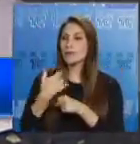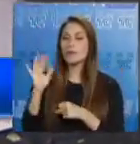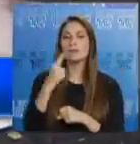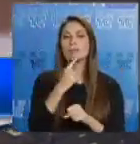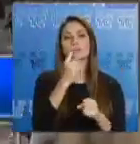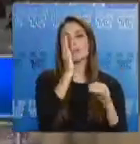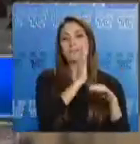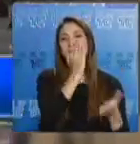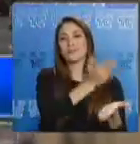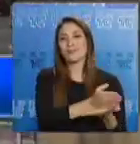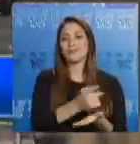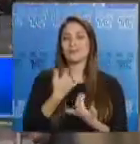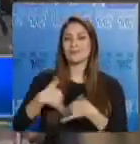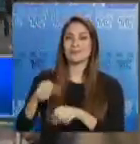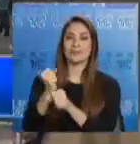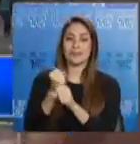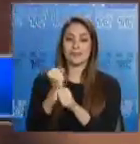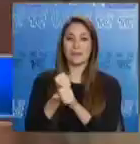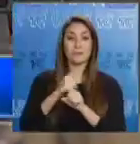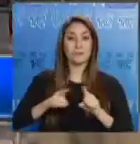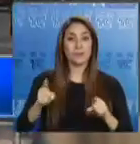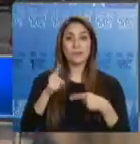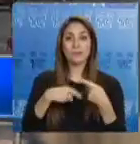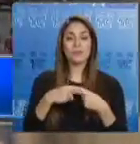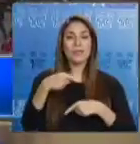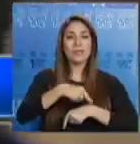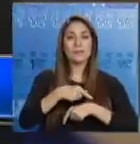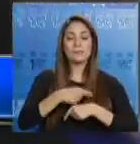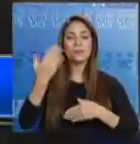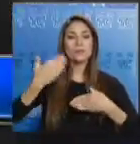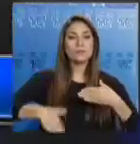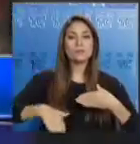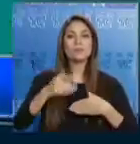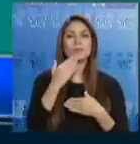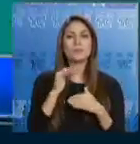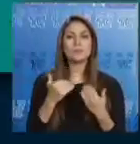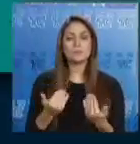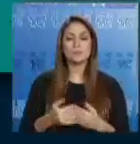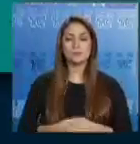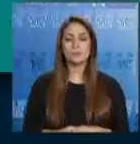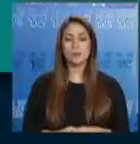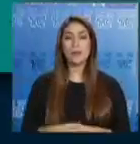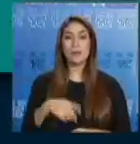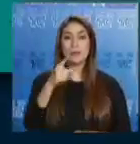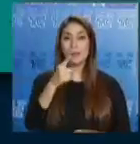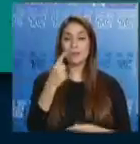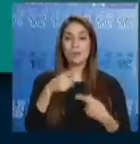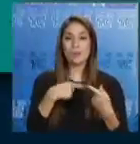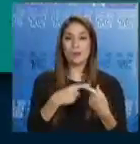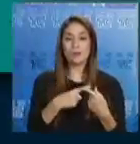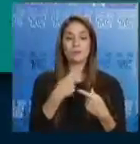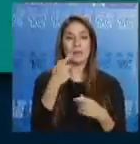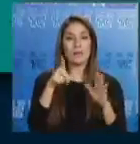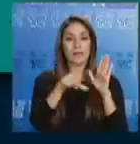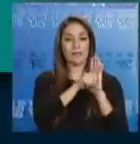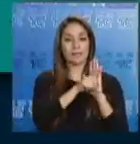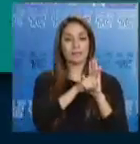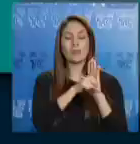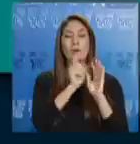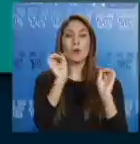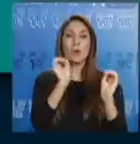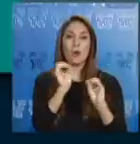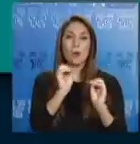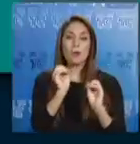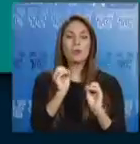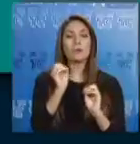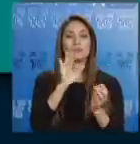sin este beneficio son cuando se cumpla el periodo máximo de duración de la prestación, cuando se determinen hechos fraudulentos conforme a la ley, o cuando se